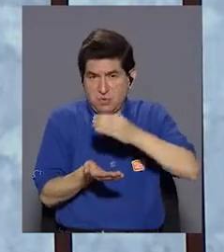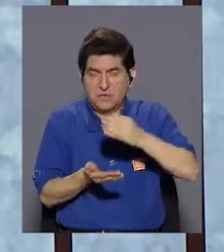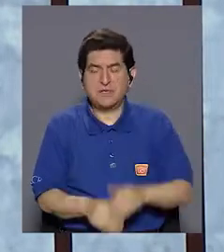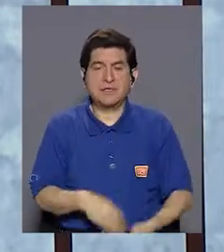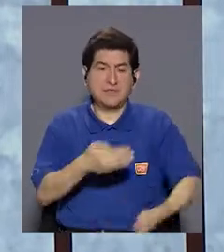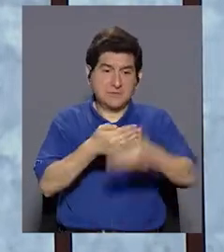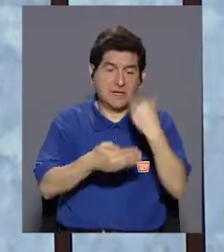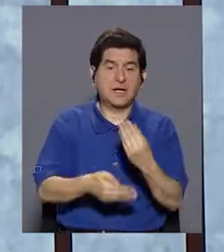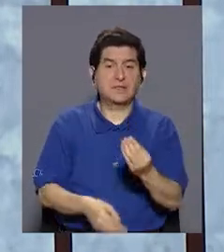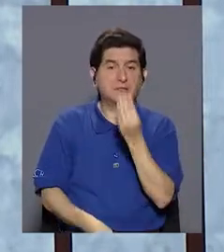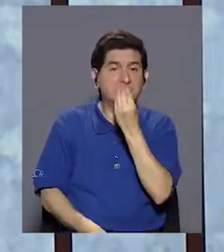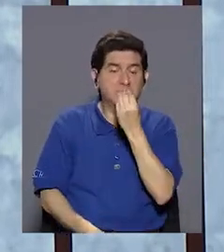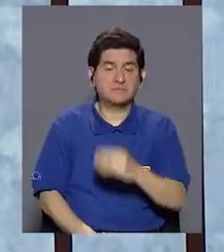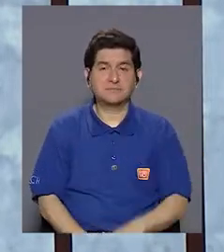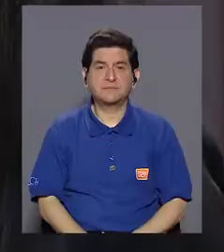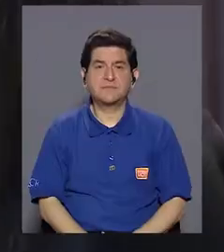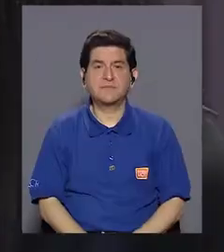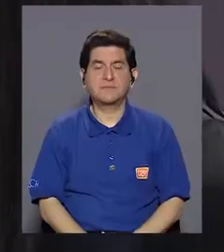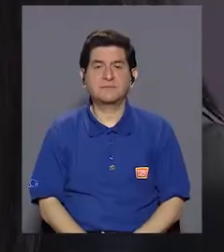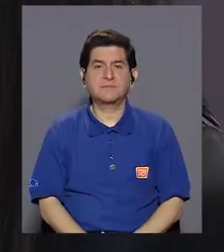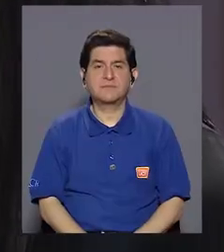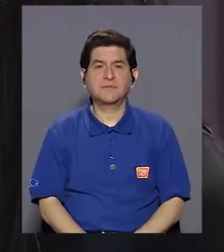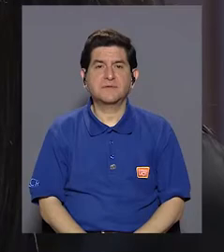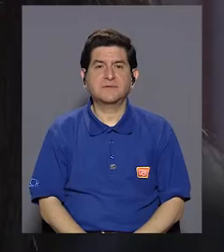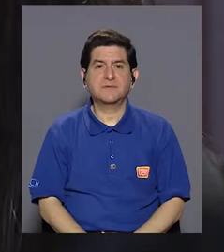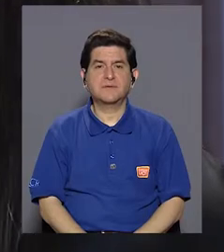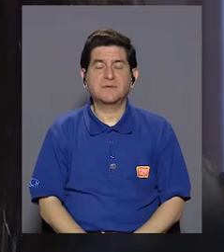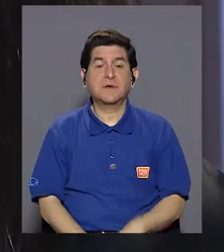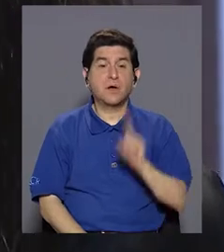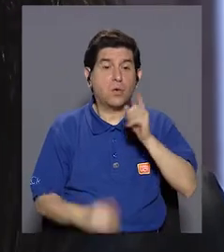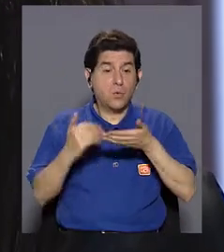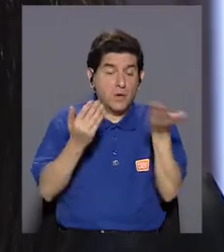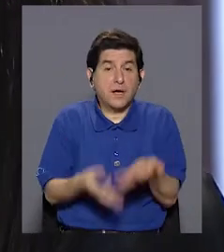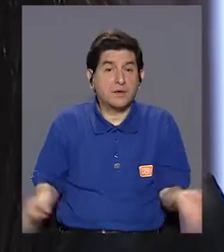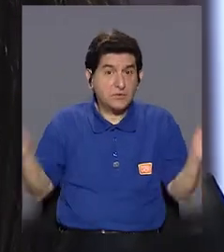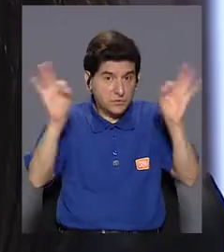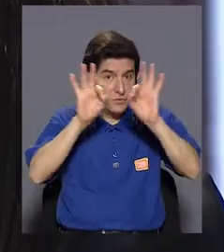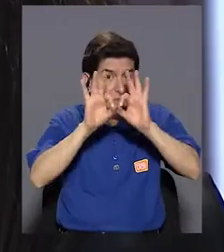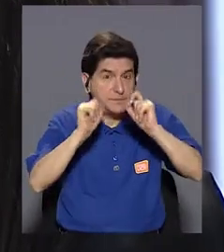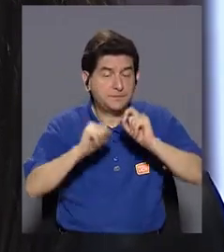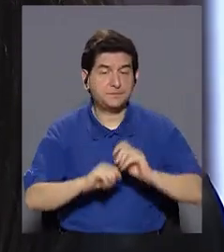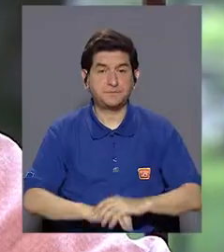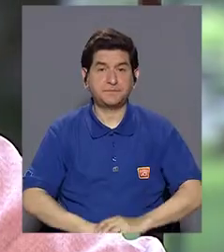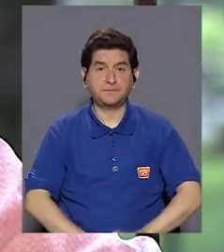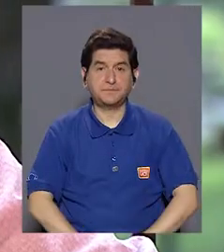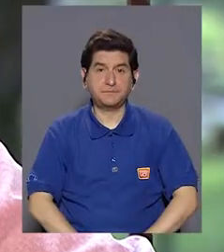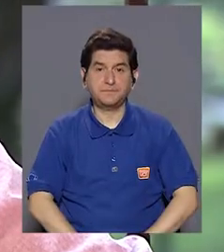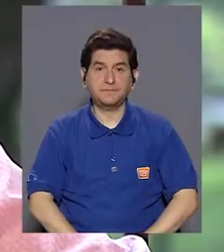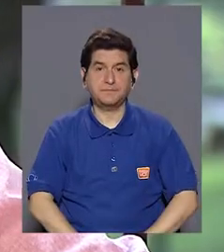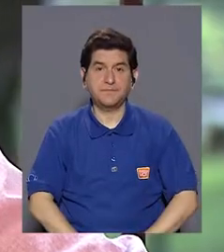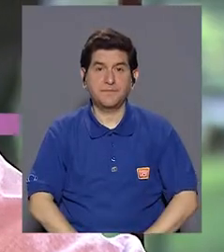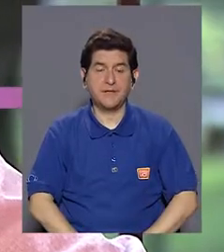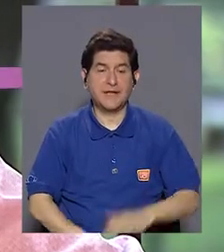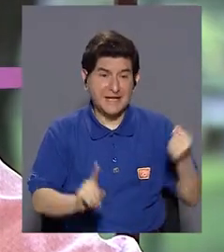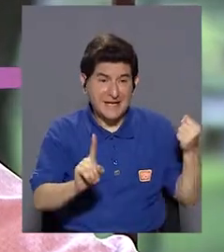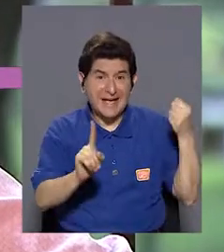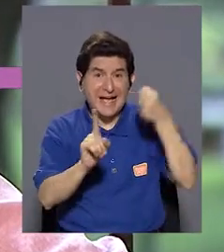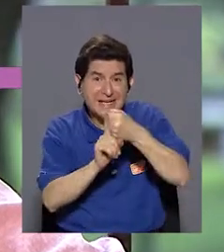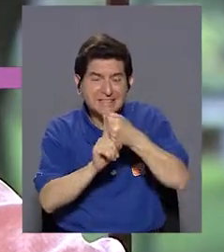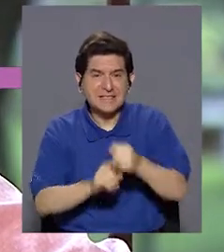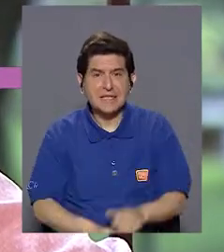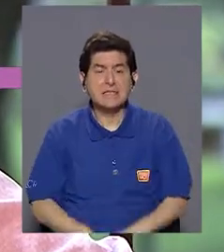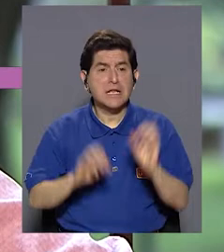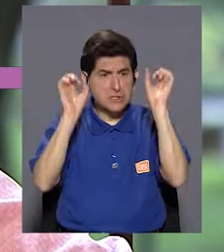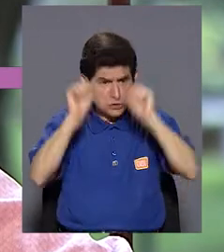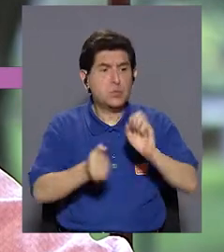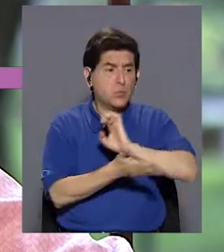es la prioridad. Y es que un elemento importante es que estos accidentes son